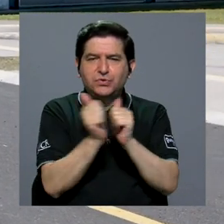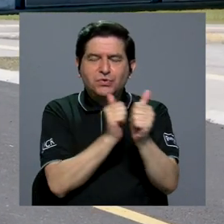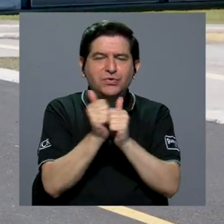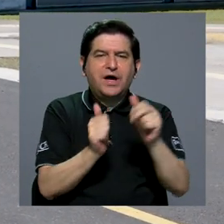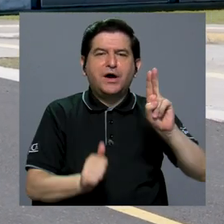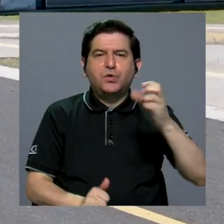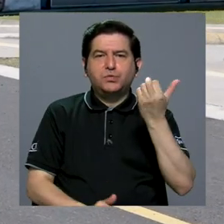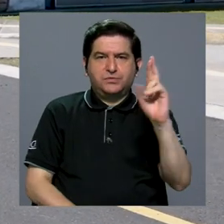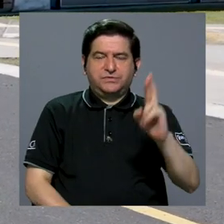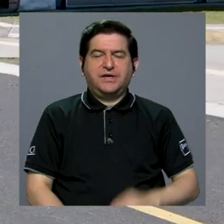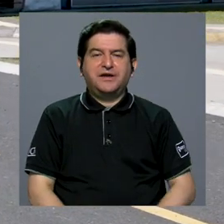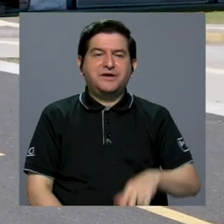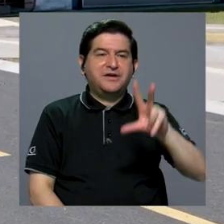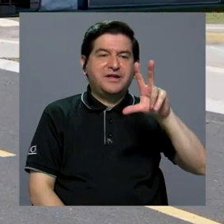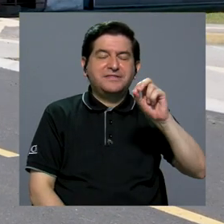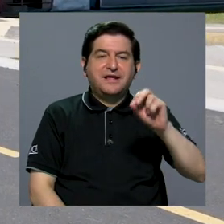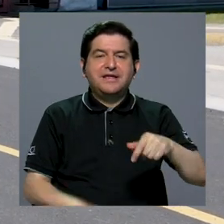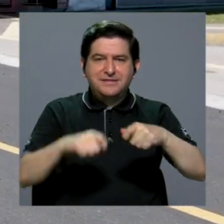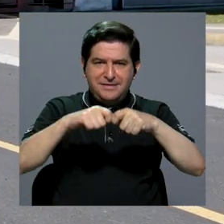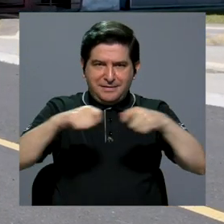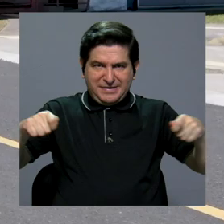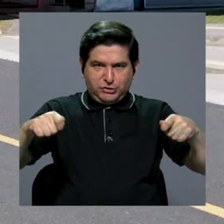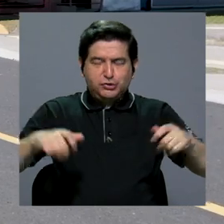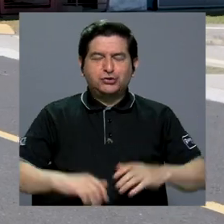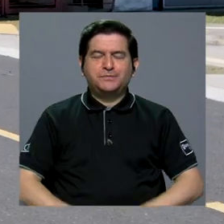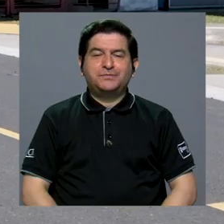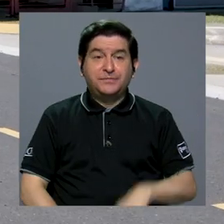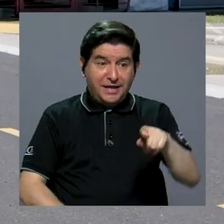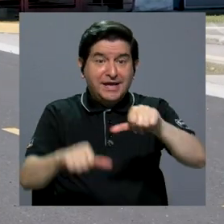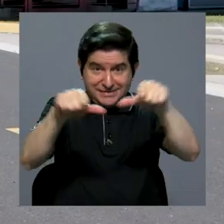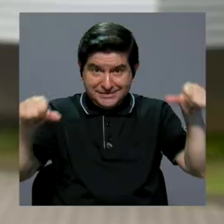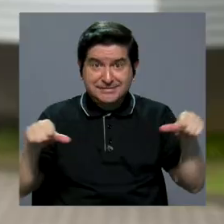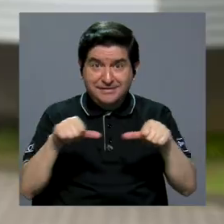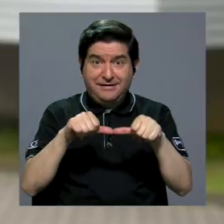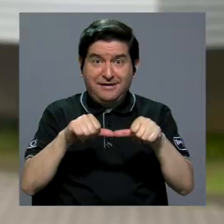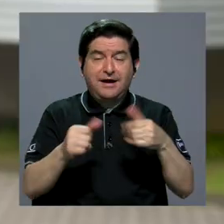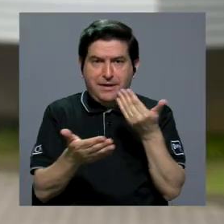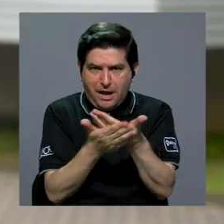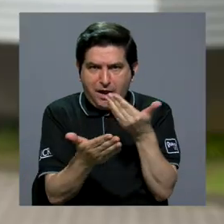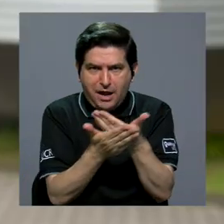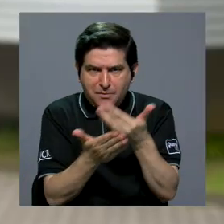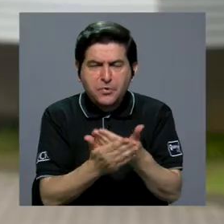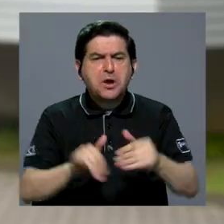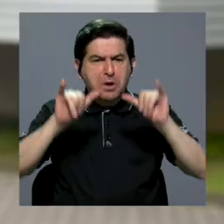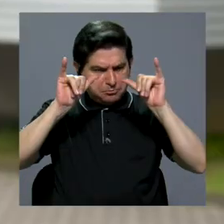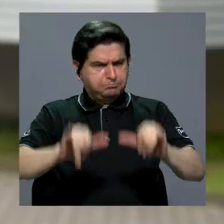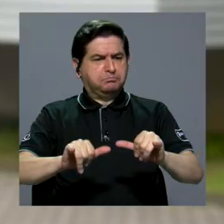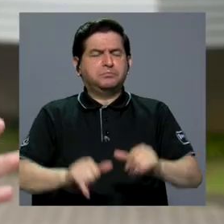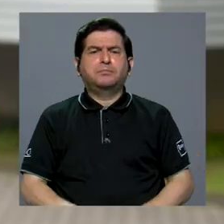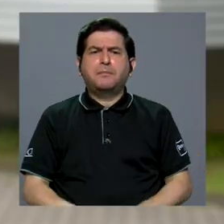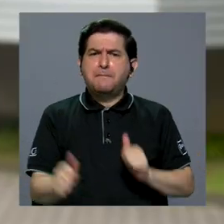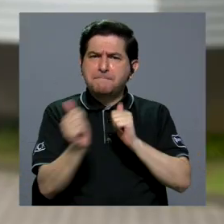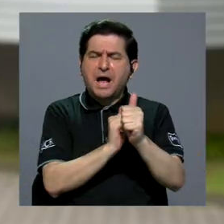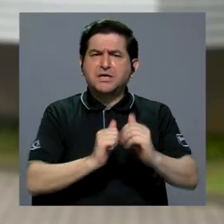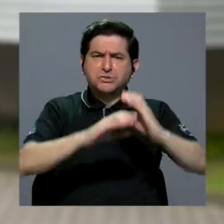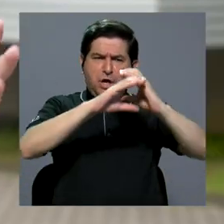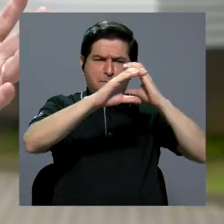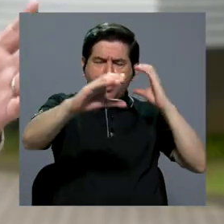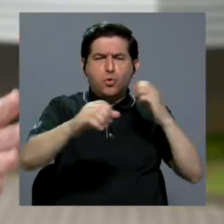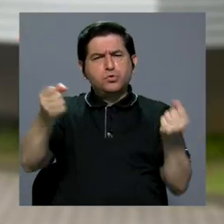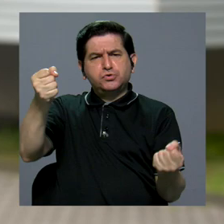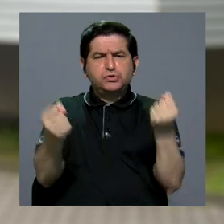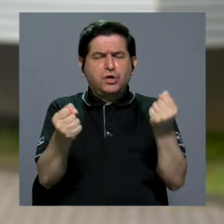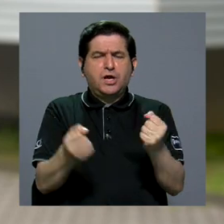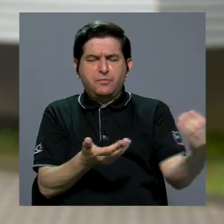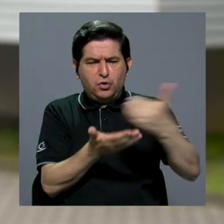Universidad de Costa Rica de 30 metros de largo. Ese tramo de prueba ha estado ahí, ahí pasan los buses, pasan los